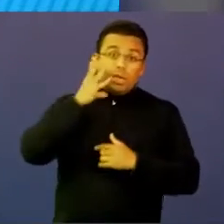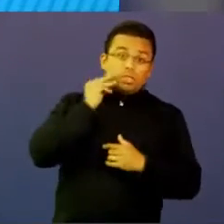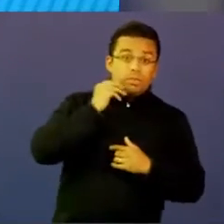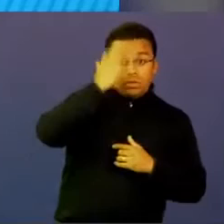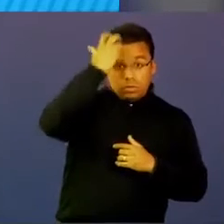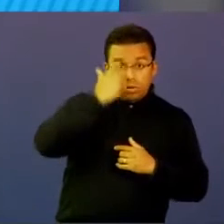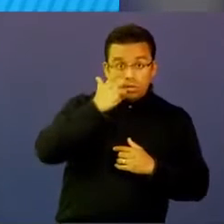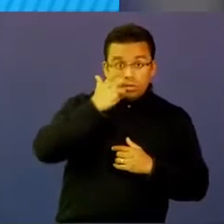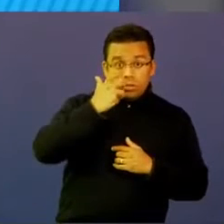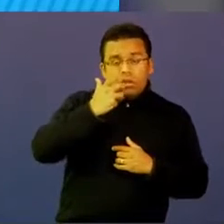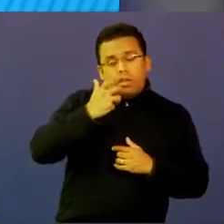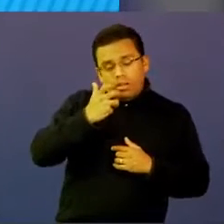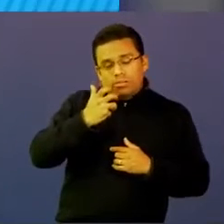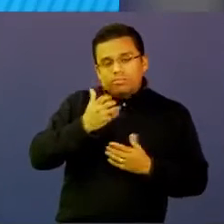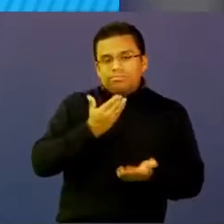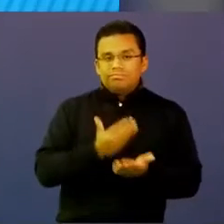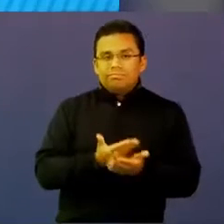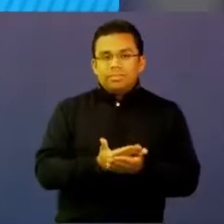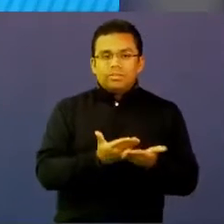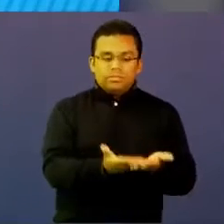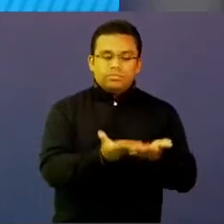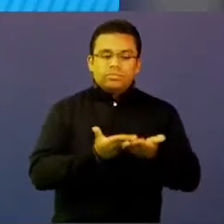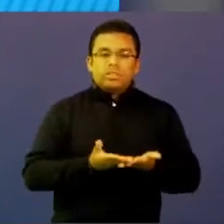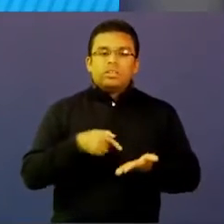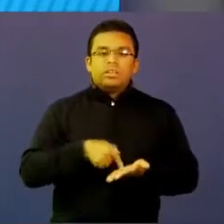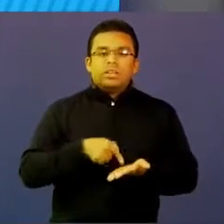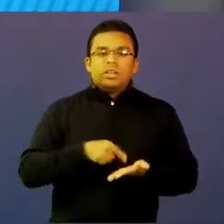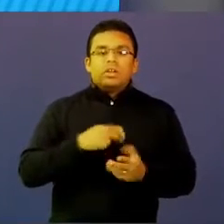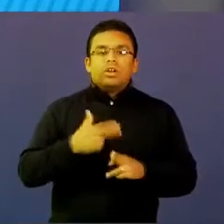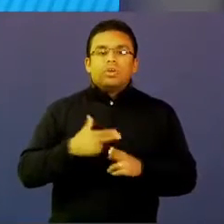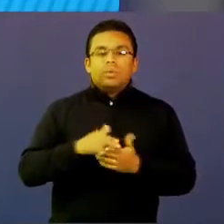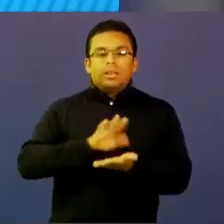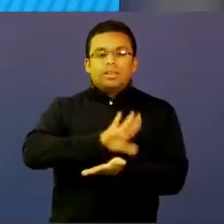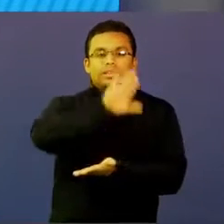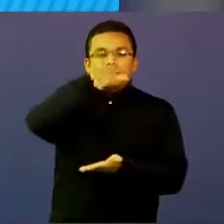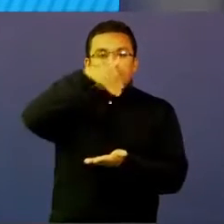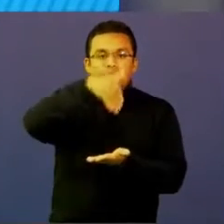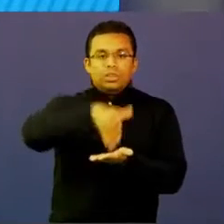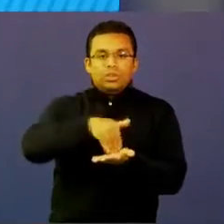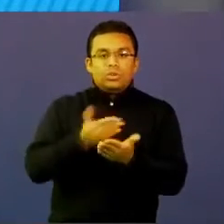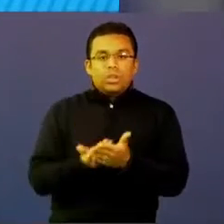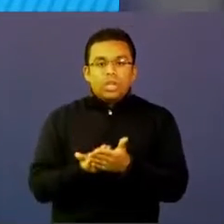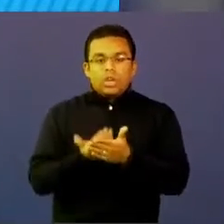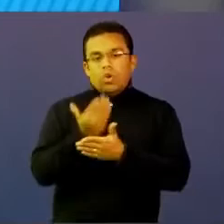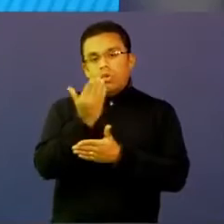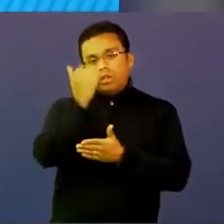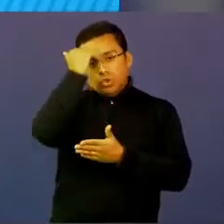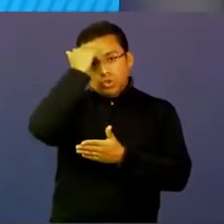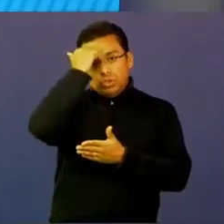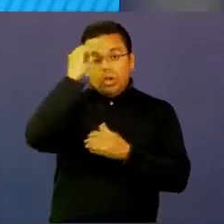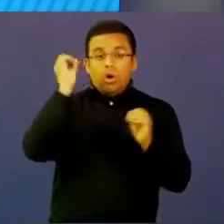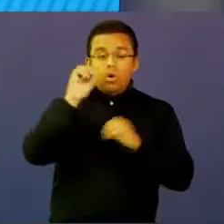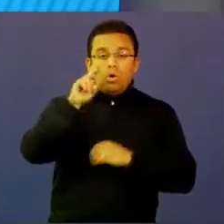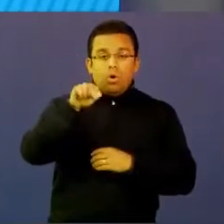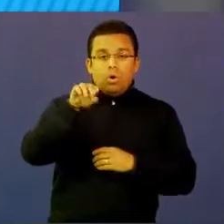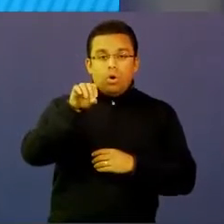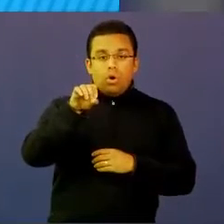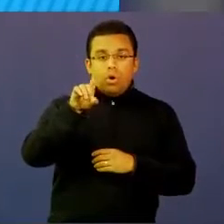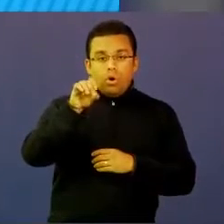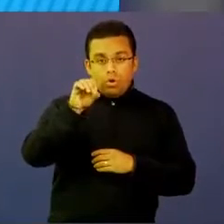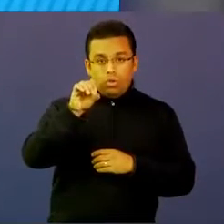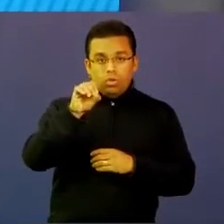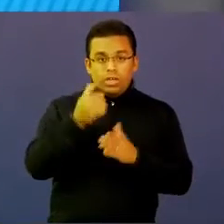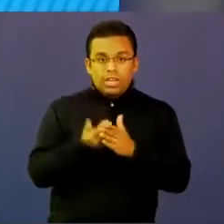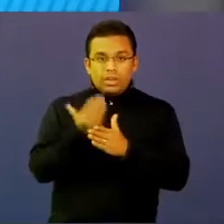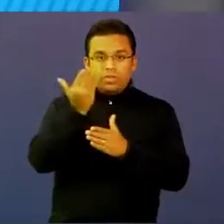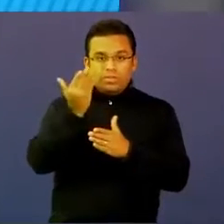remitiría a lo que hoy empiezan a ser los centros que llaman de innovación docente o los nodos de innovación, que